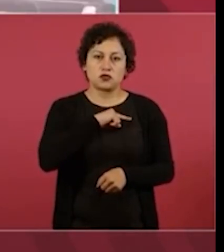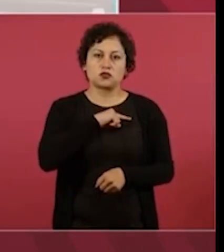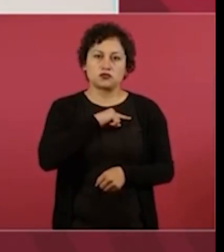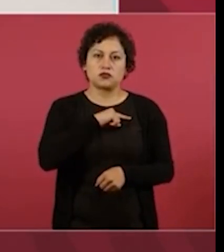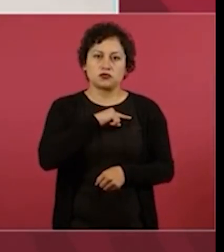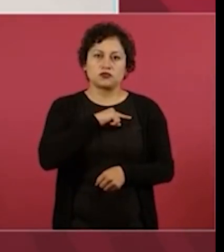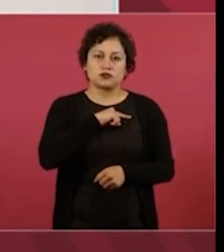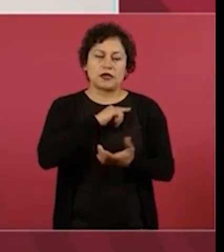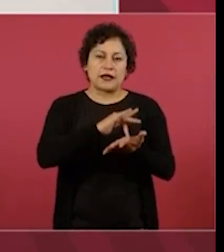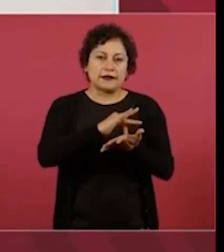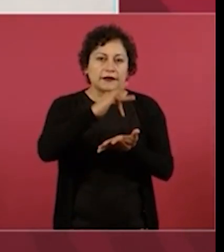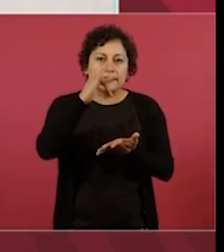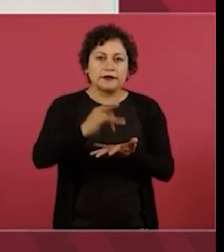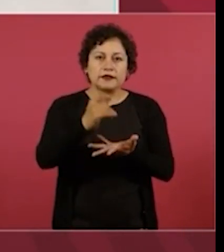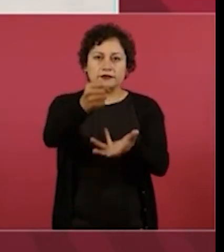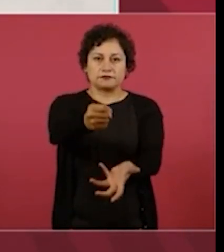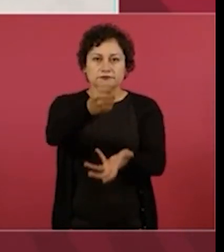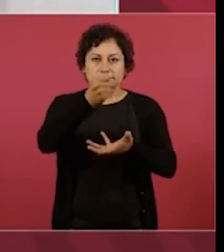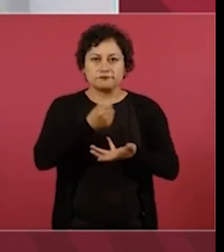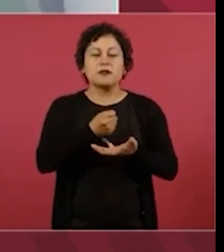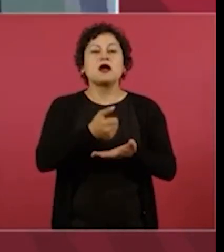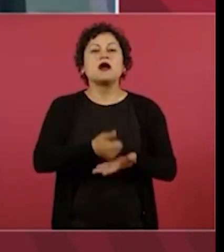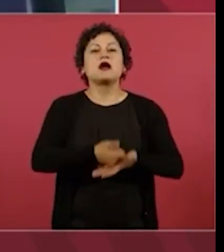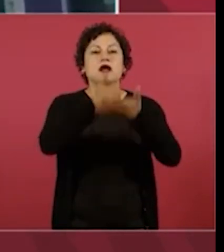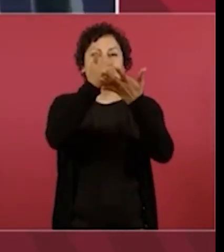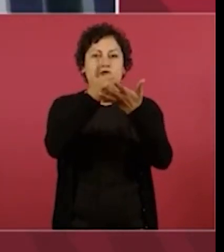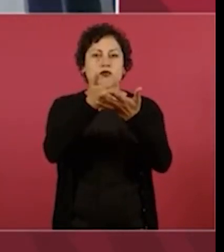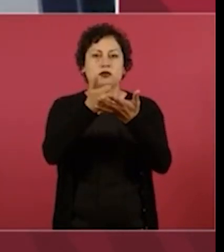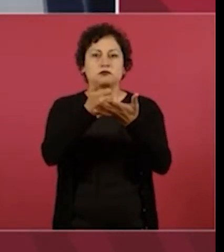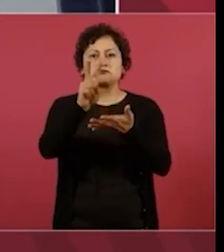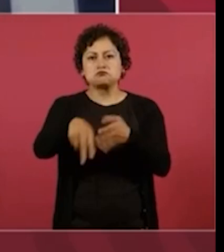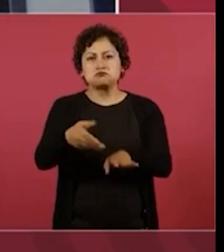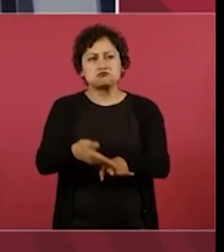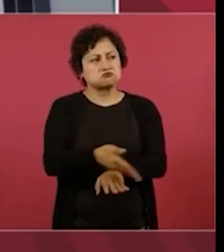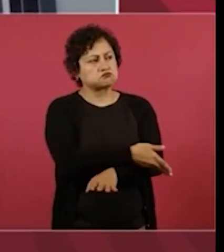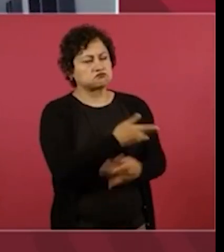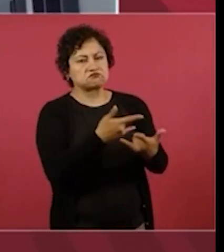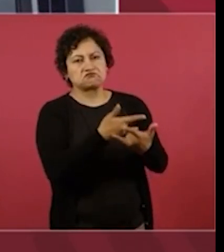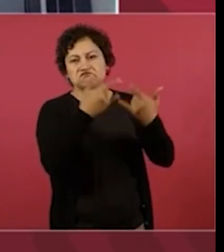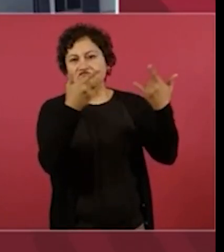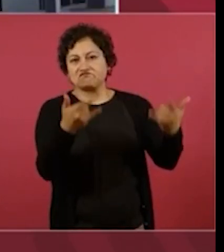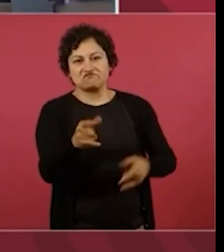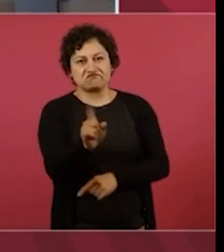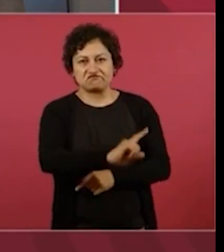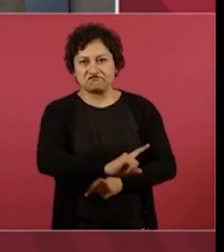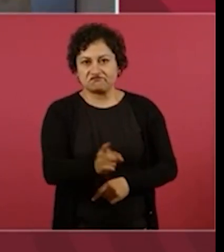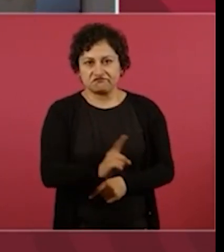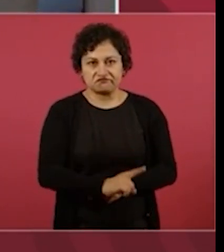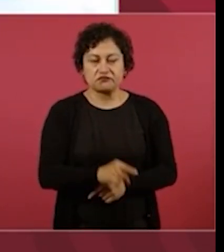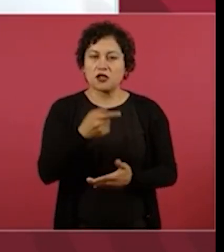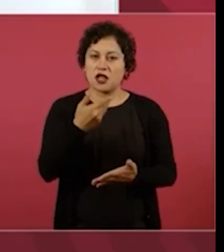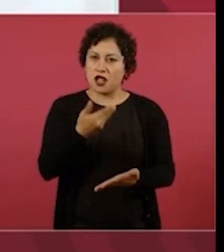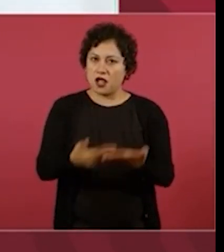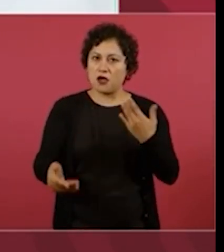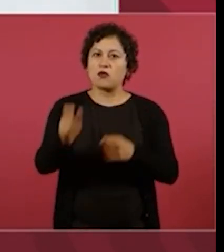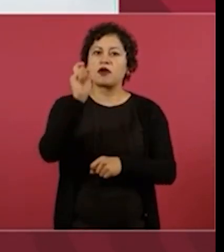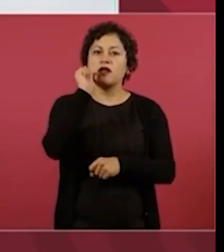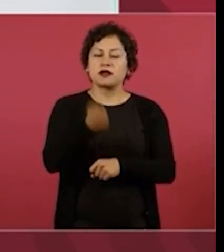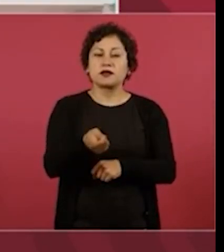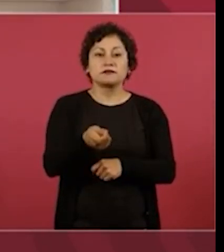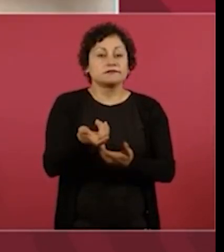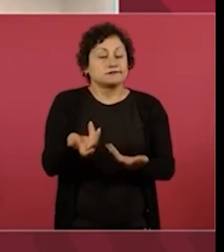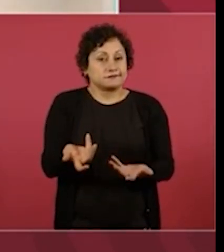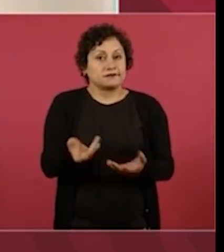pocas veces en la historia en materia de salud. No solamente por el concepto de universalizar,